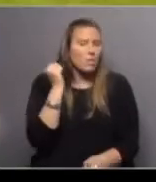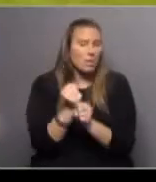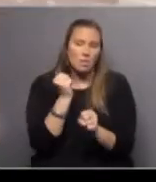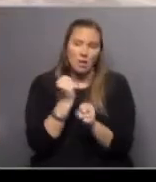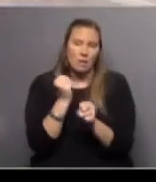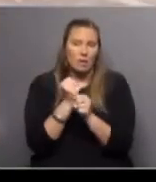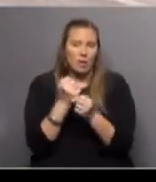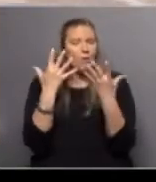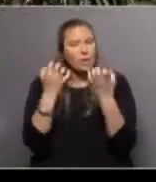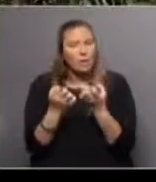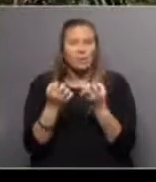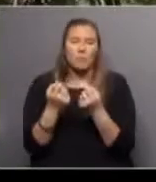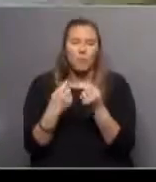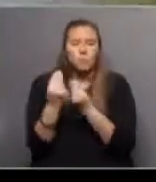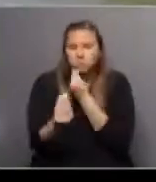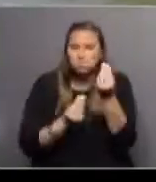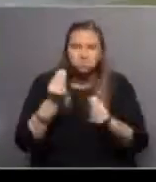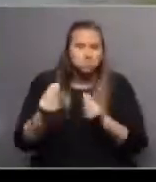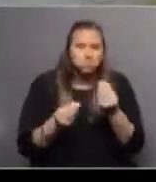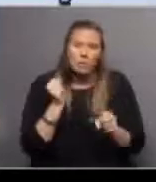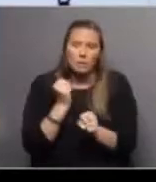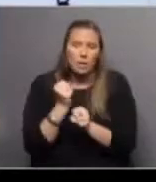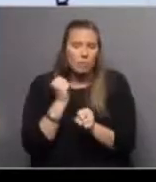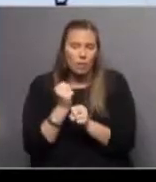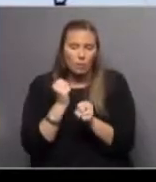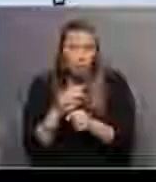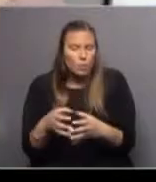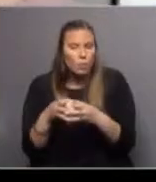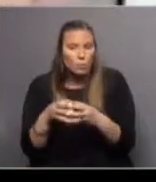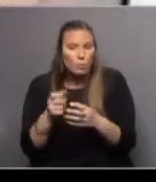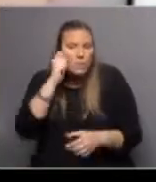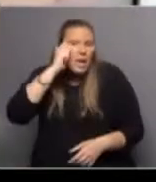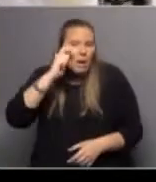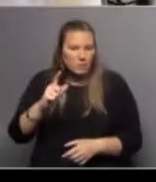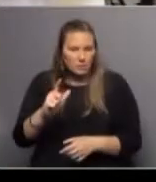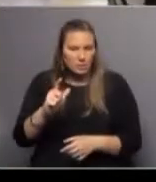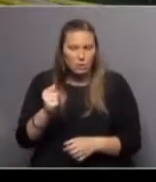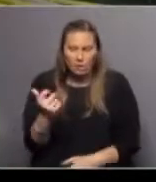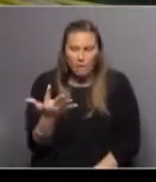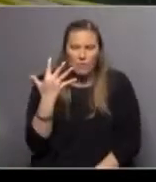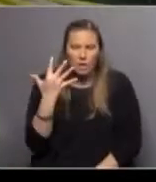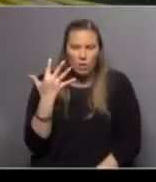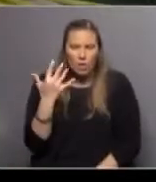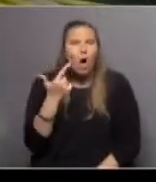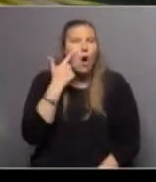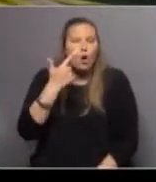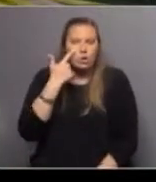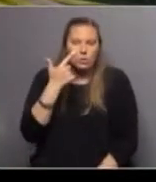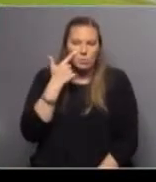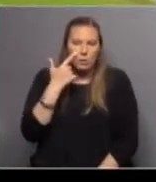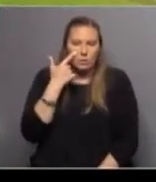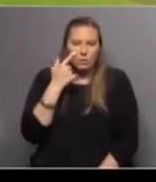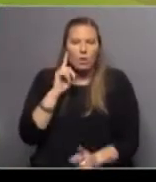que queremos generar en Uruguay, que es un empleo de nicho, de capacitación, de valor agregado, de conocimiento,